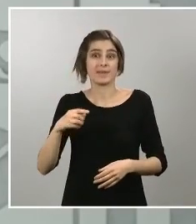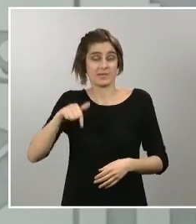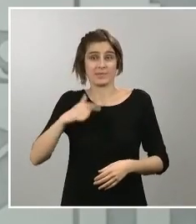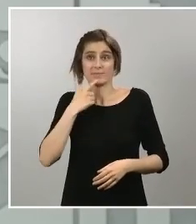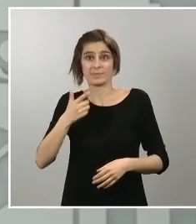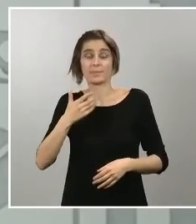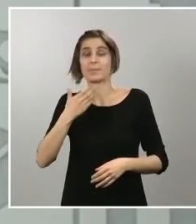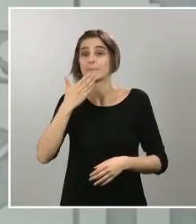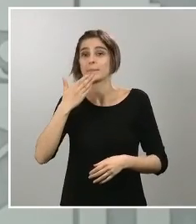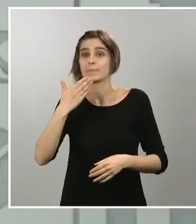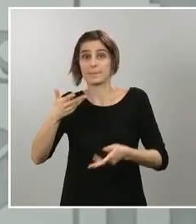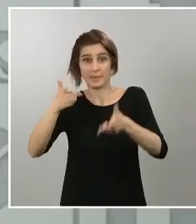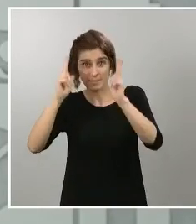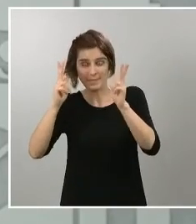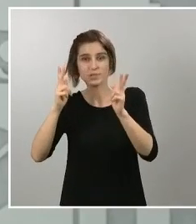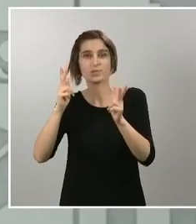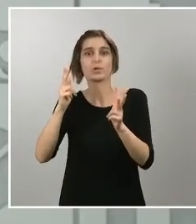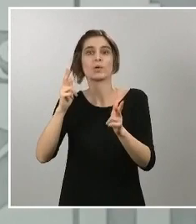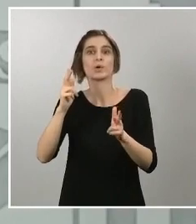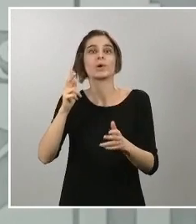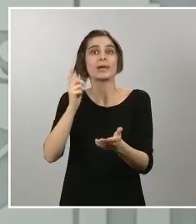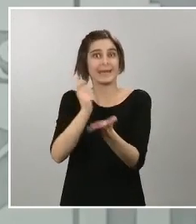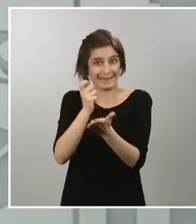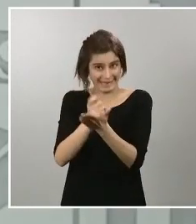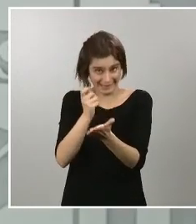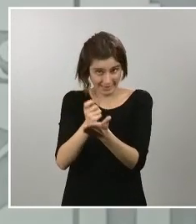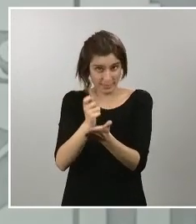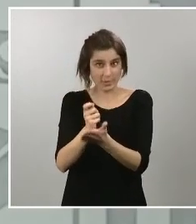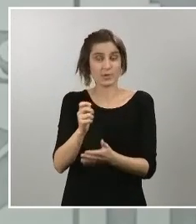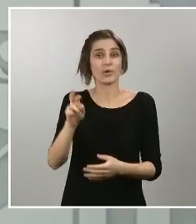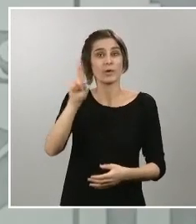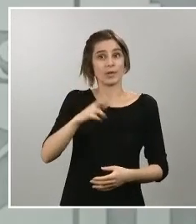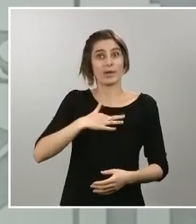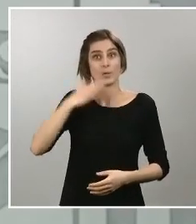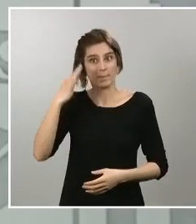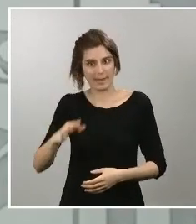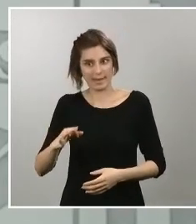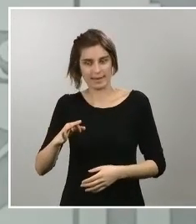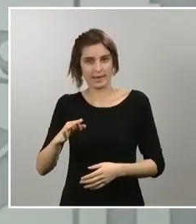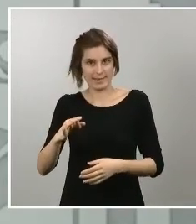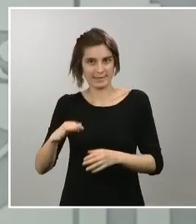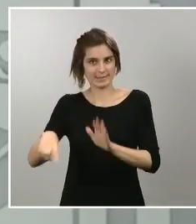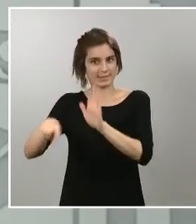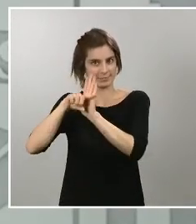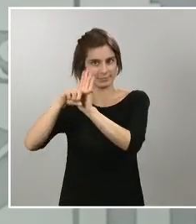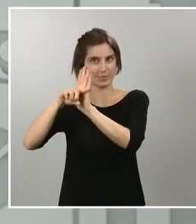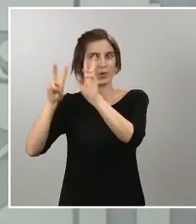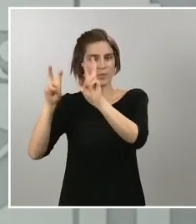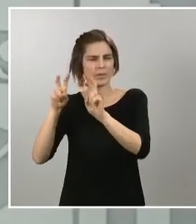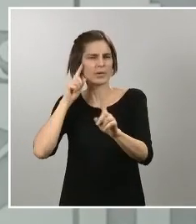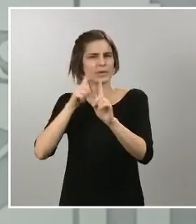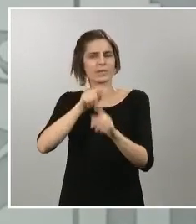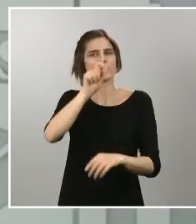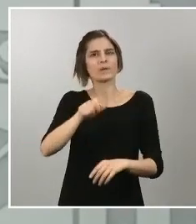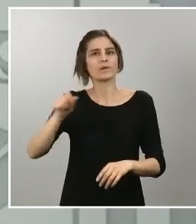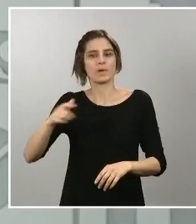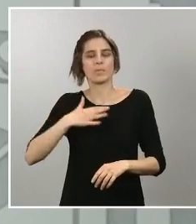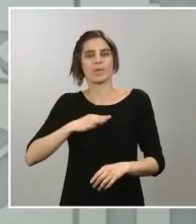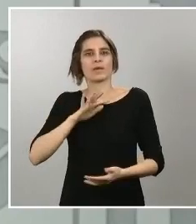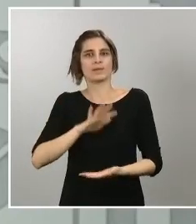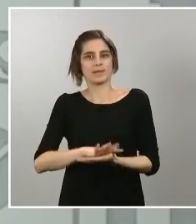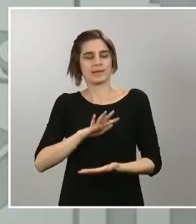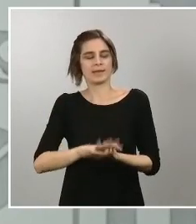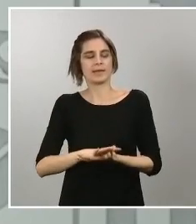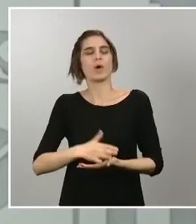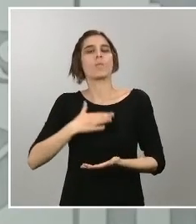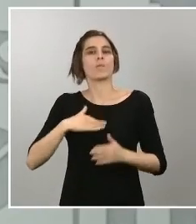para que el conjunto de los ciudadanos pueda estar tranquilo guardando las medidas de confinamiento y podamos arañar ese